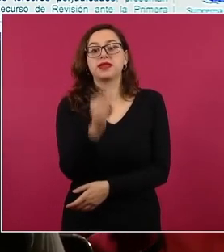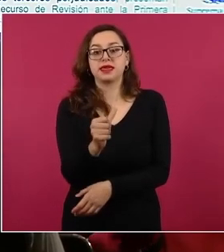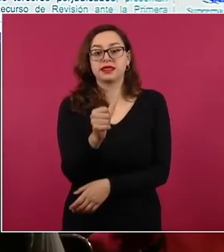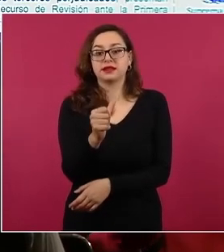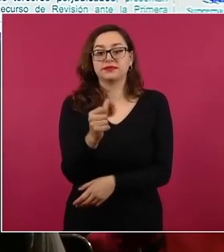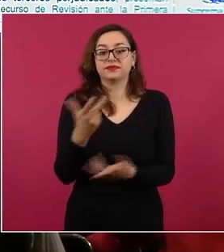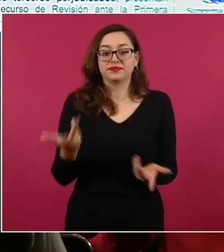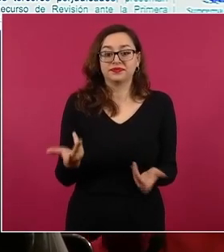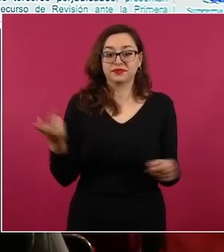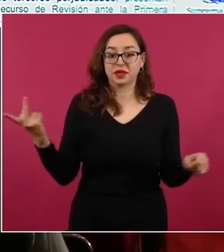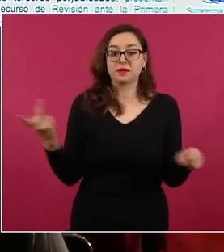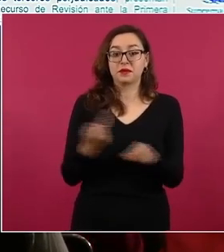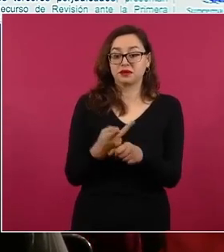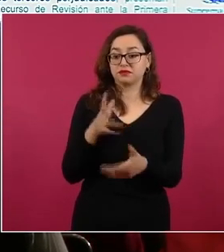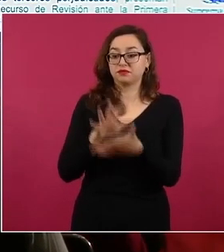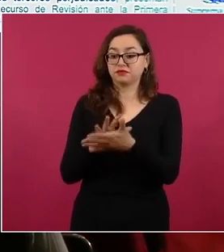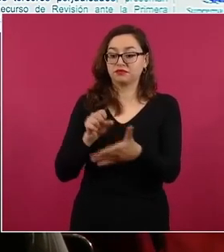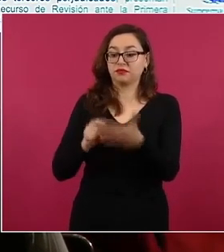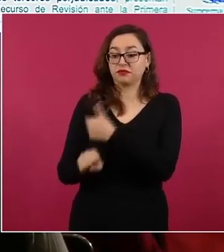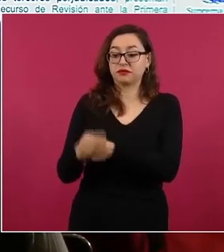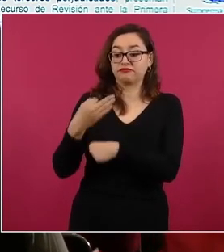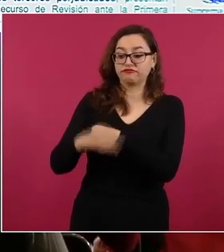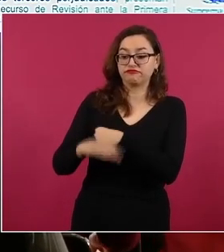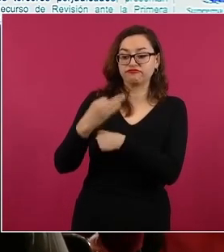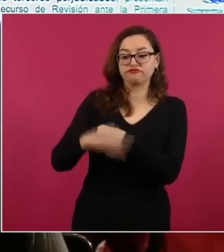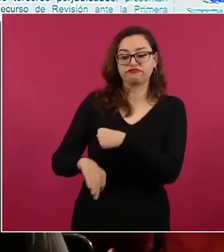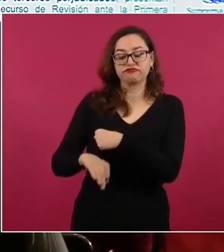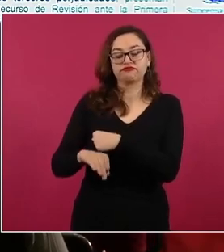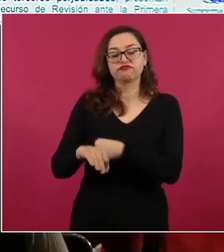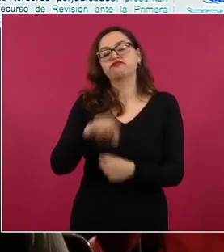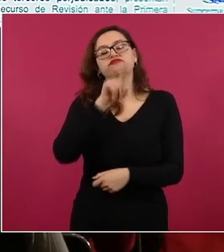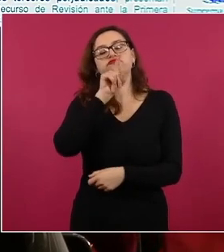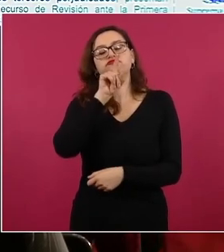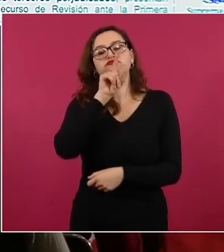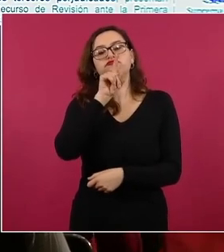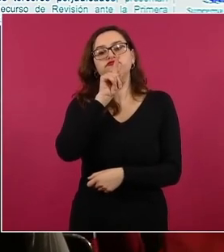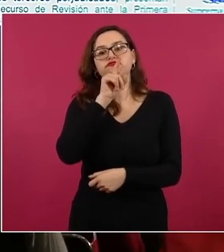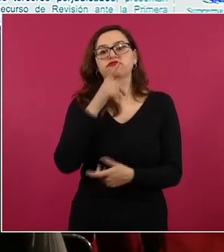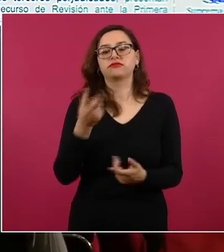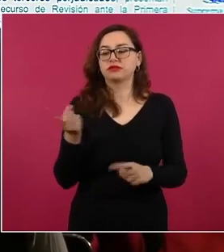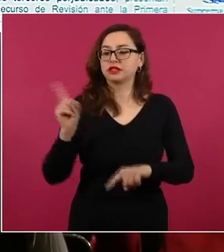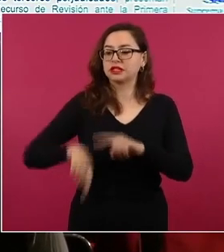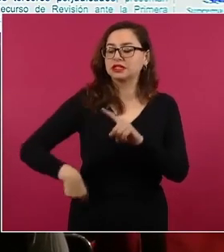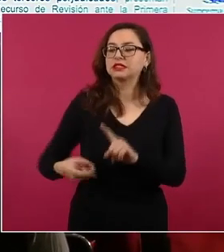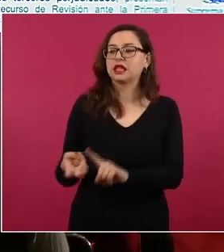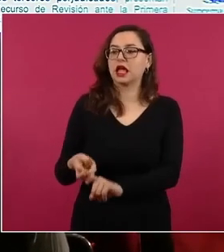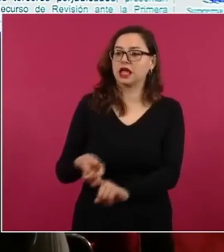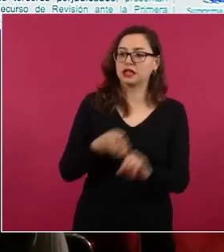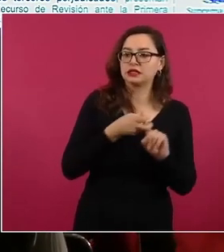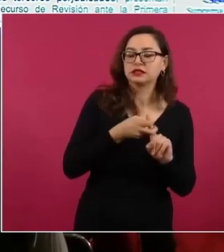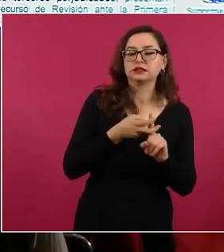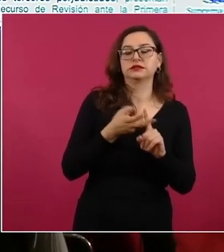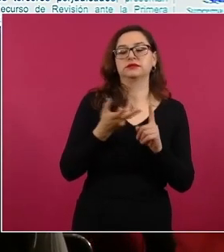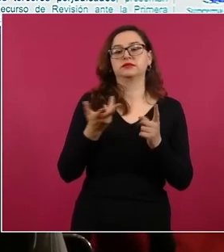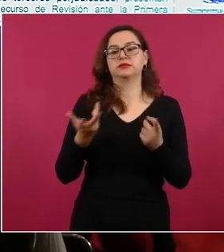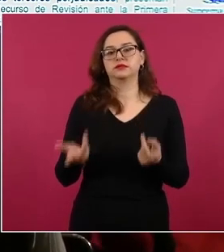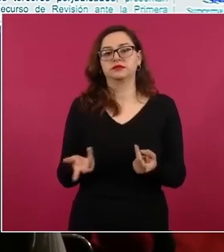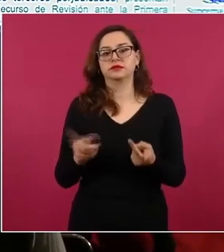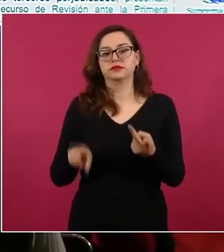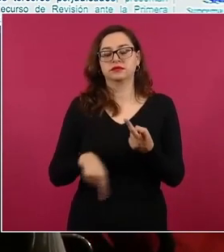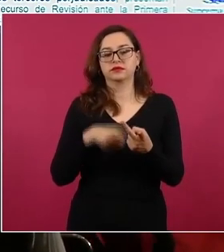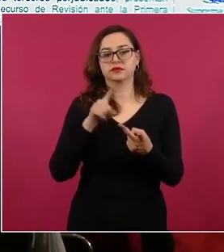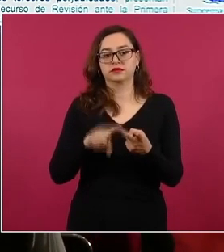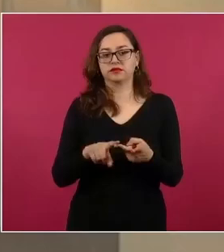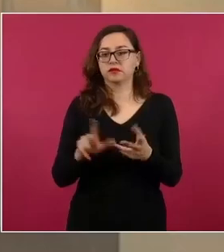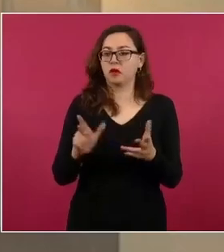es decir, deja sin efecto diferentes delitos como privación ilegal de la libertad en la modalidad de secuestro